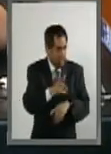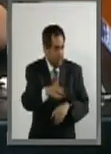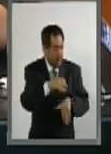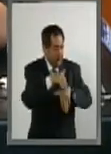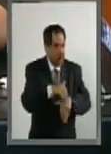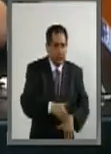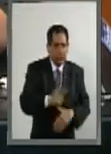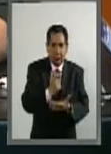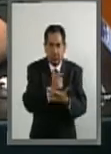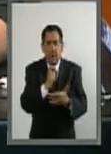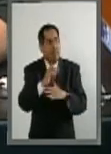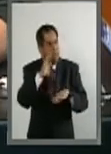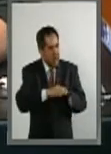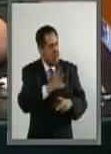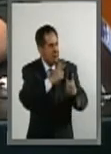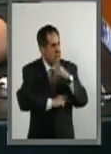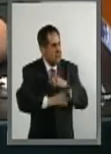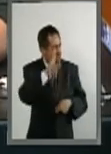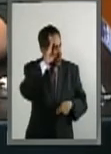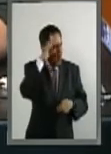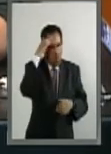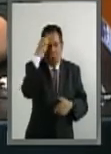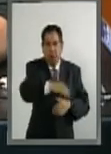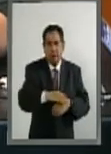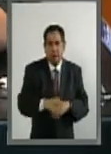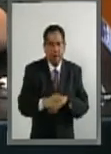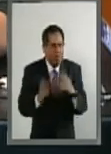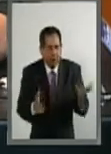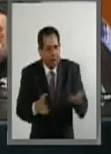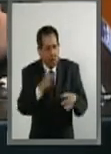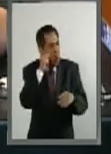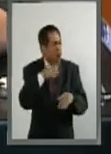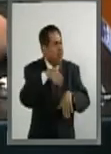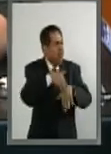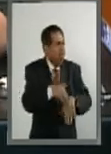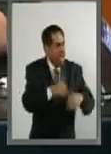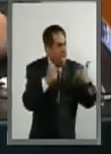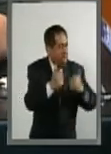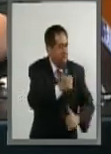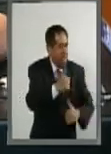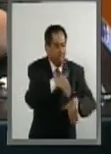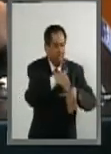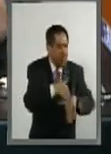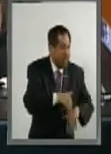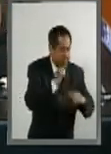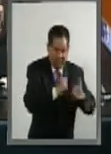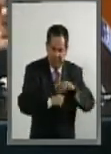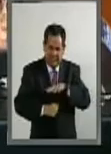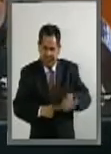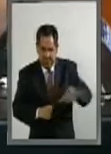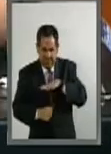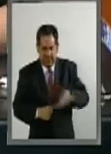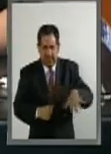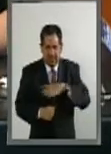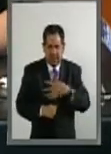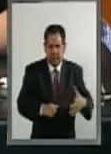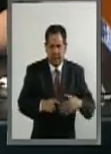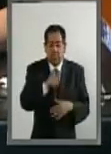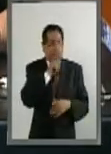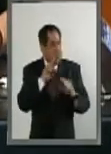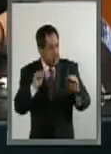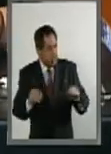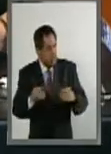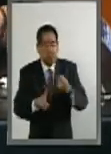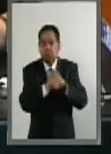orden y por eso aumenta la violencia porque no se les someten, porque no se les cuadran, porque no les dejan pasar, porque no se guardan silencio.